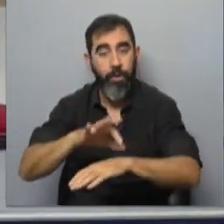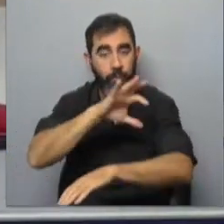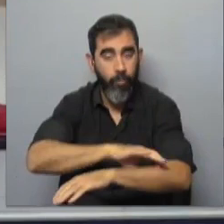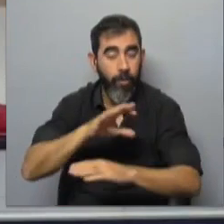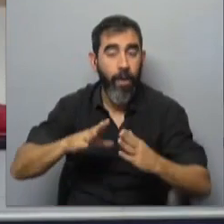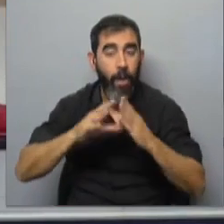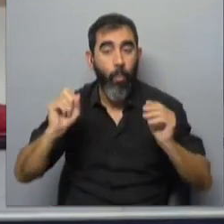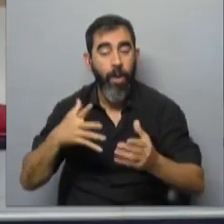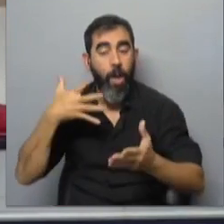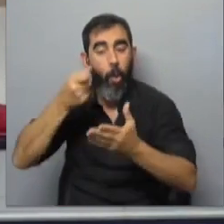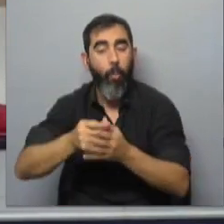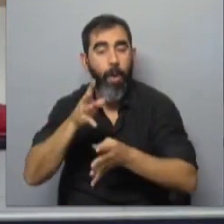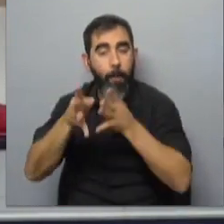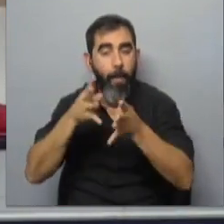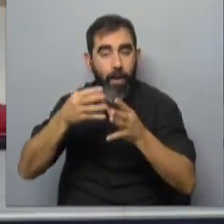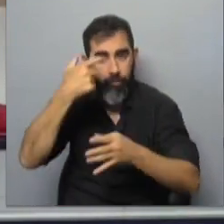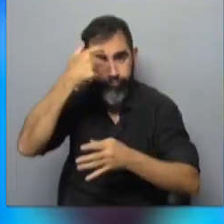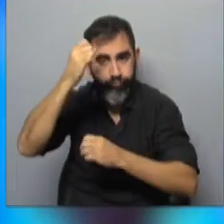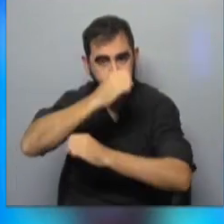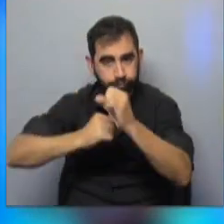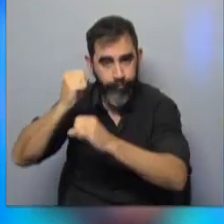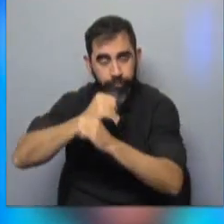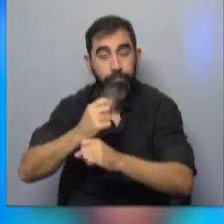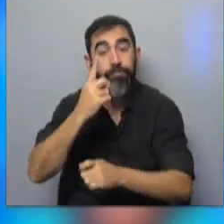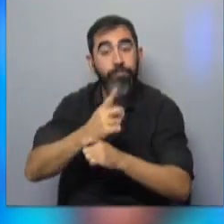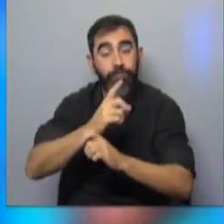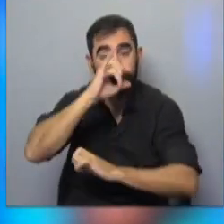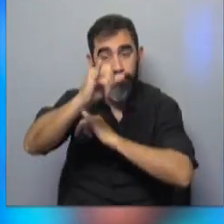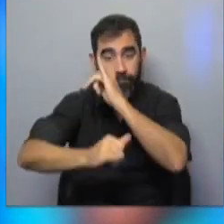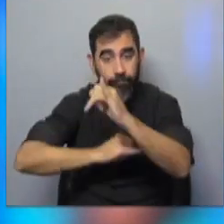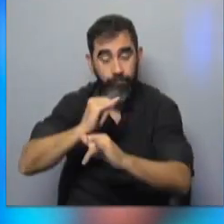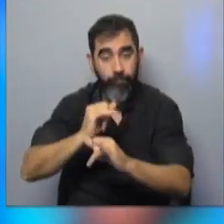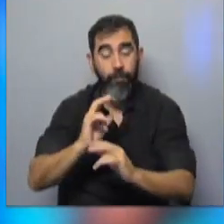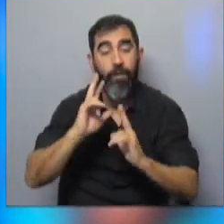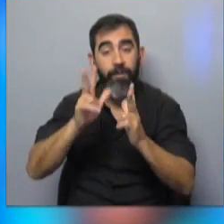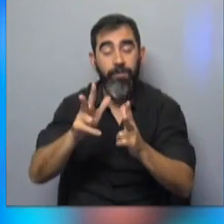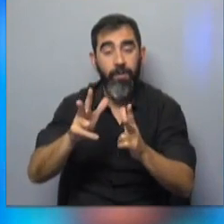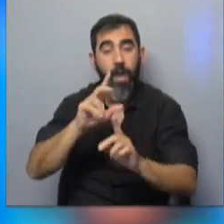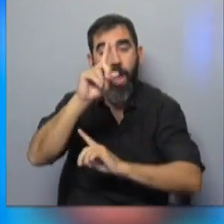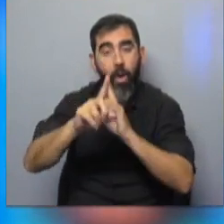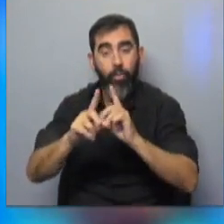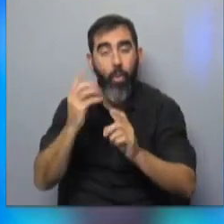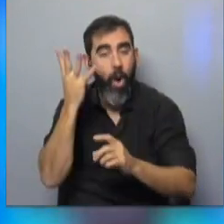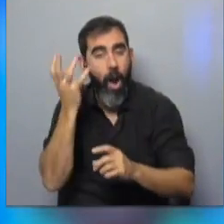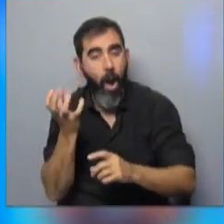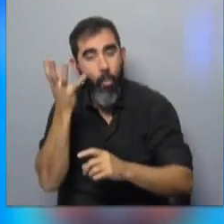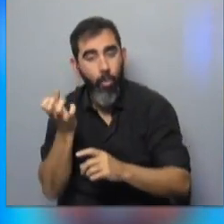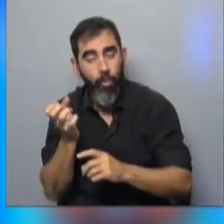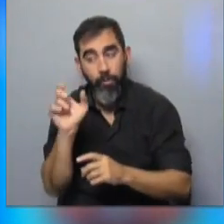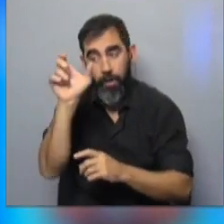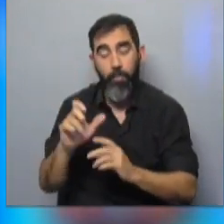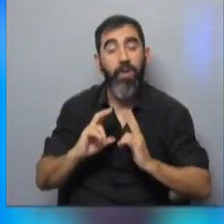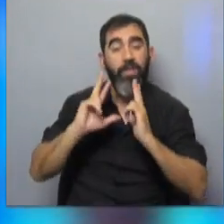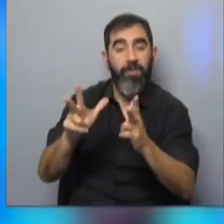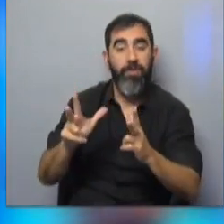escuelas y compras de equipos tecnológicos. La primera información de folia consistió en una serie de audios en los que Ribeiro